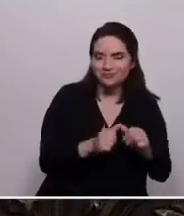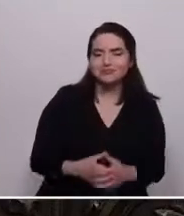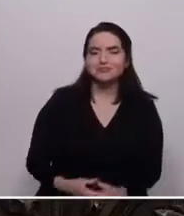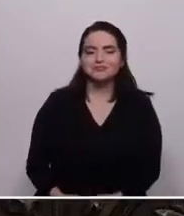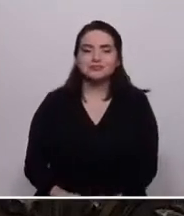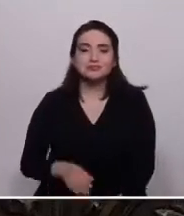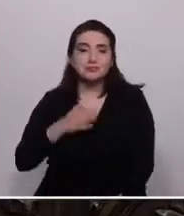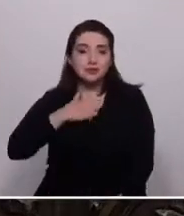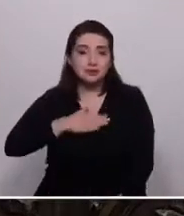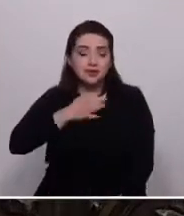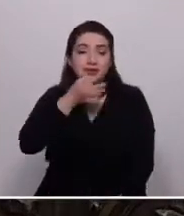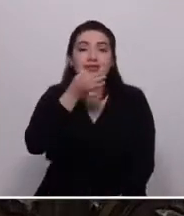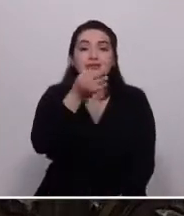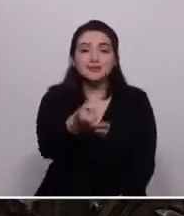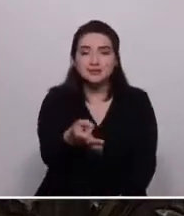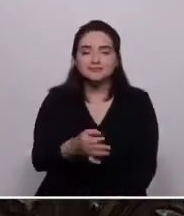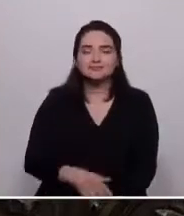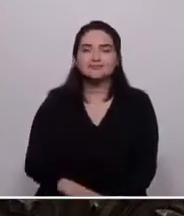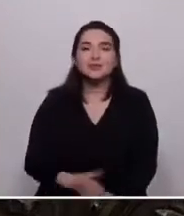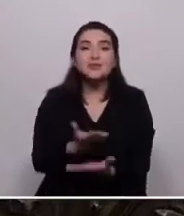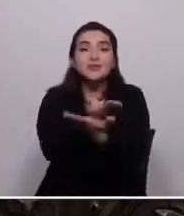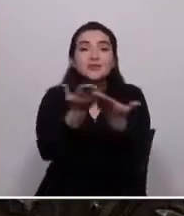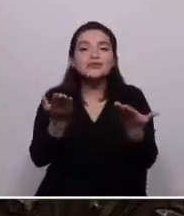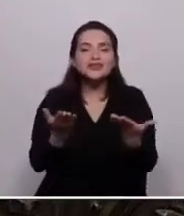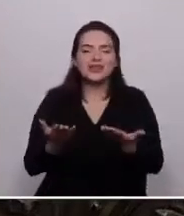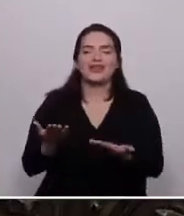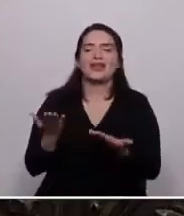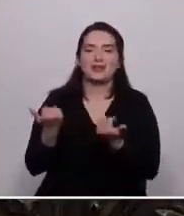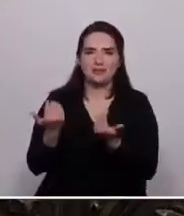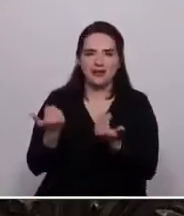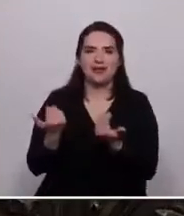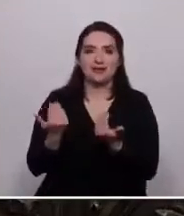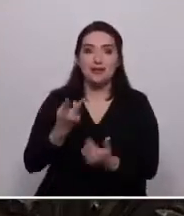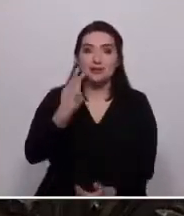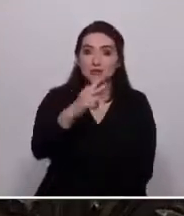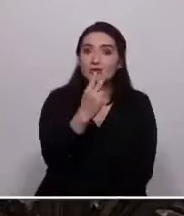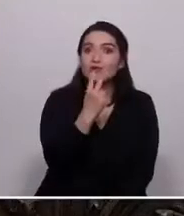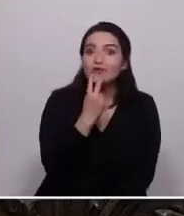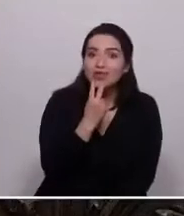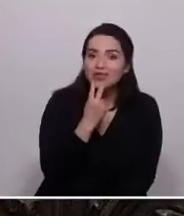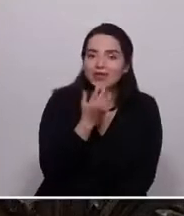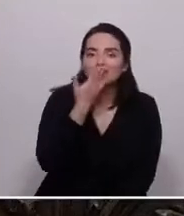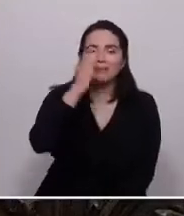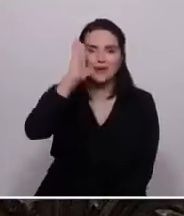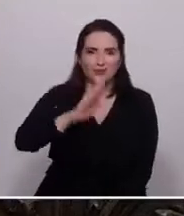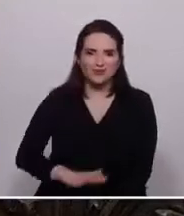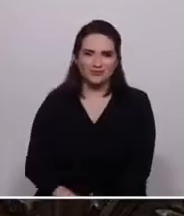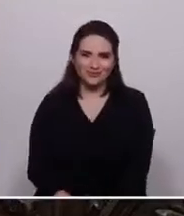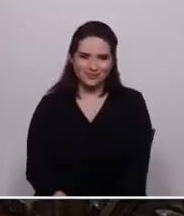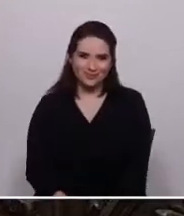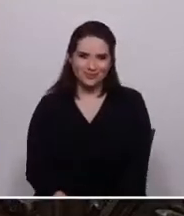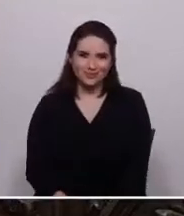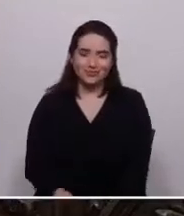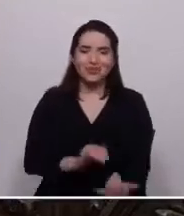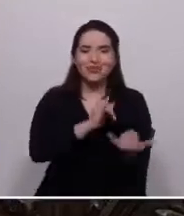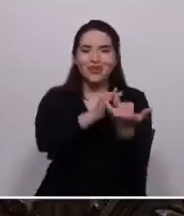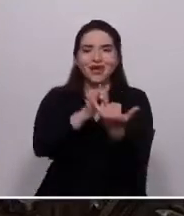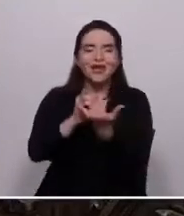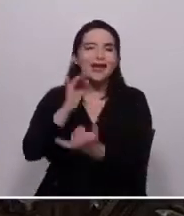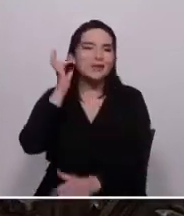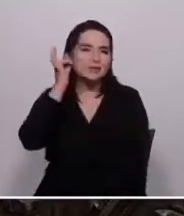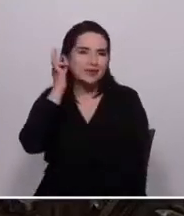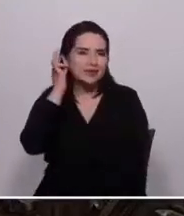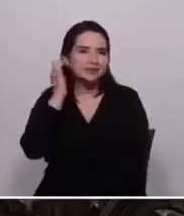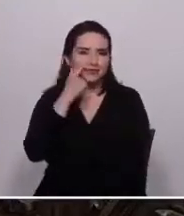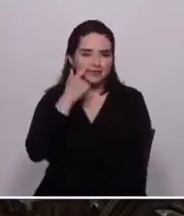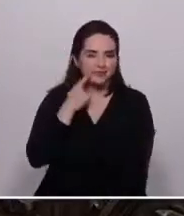decirles, tengan la esperanza de que su vida será mejor. Amigas y amigos,